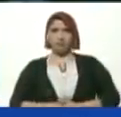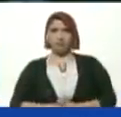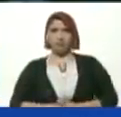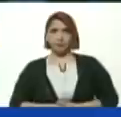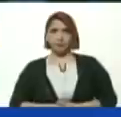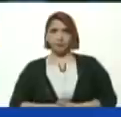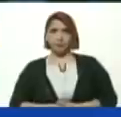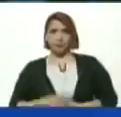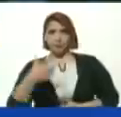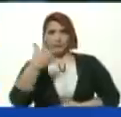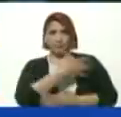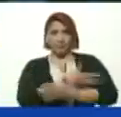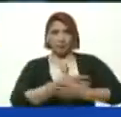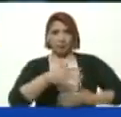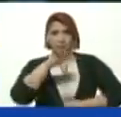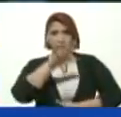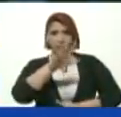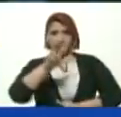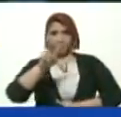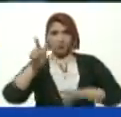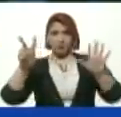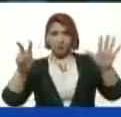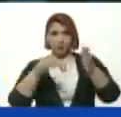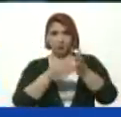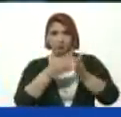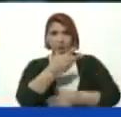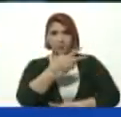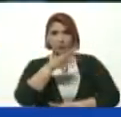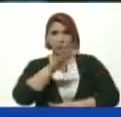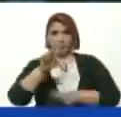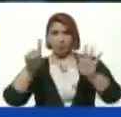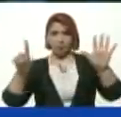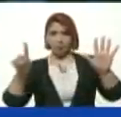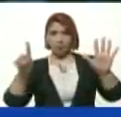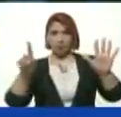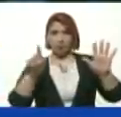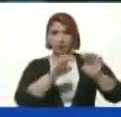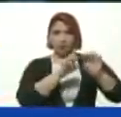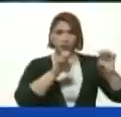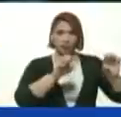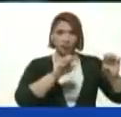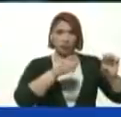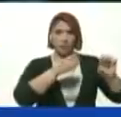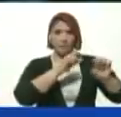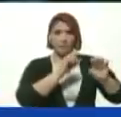3.527.346 En la educación Primaria